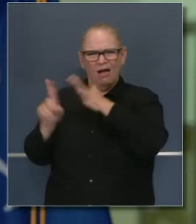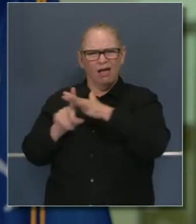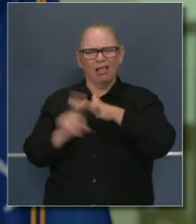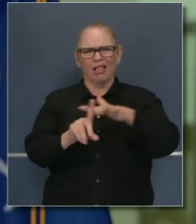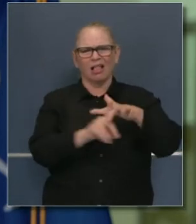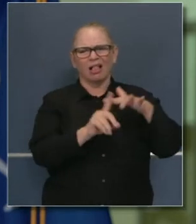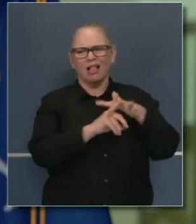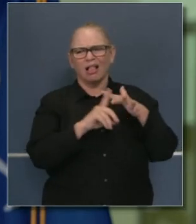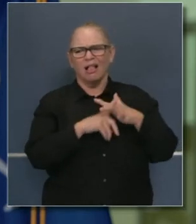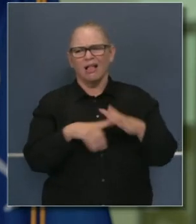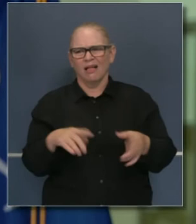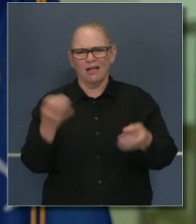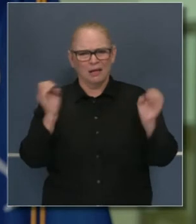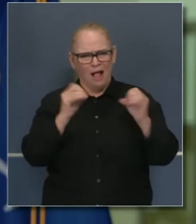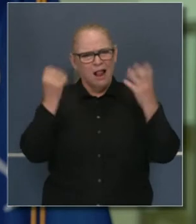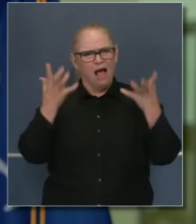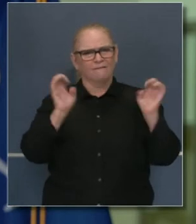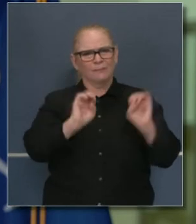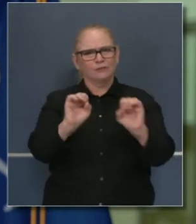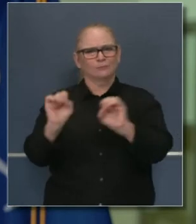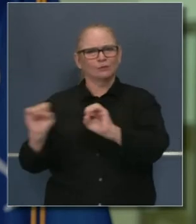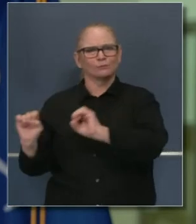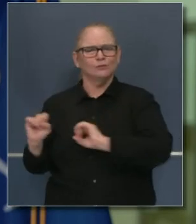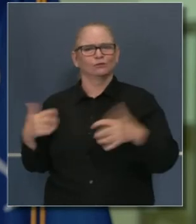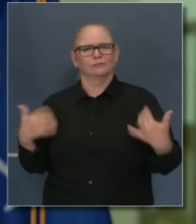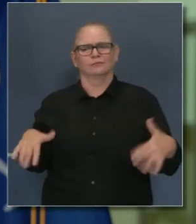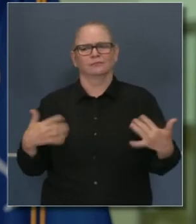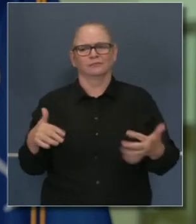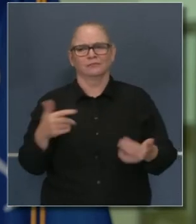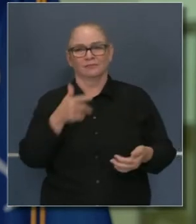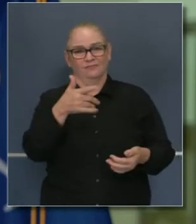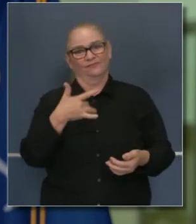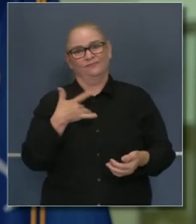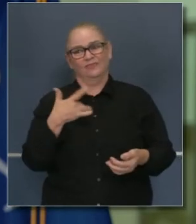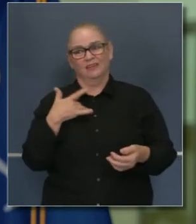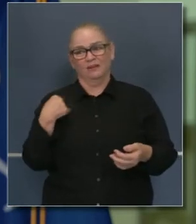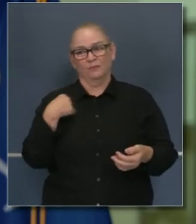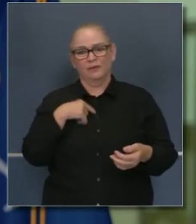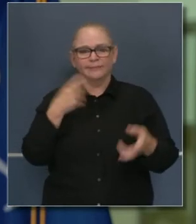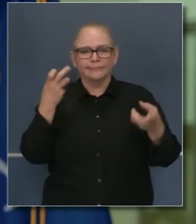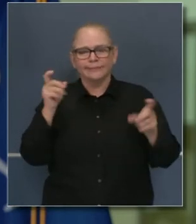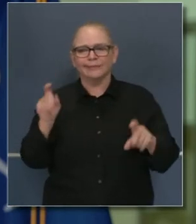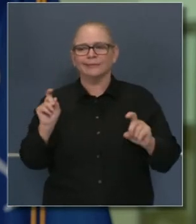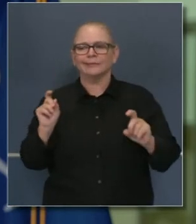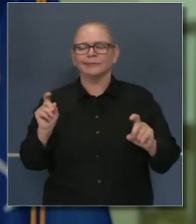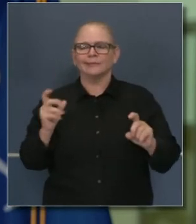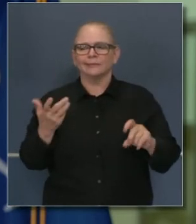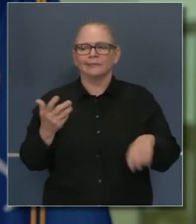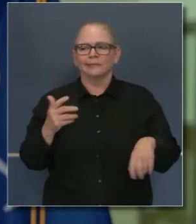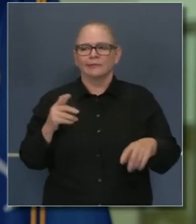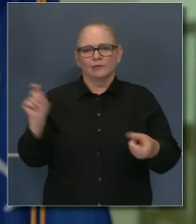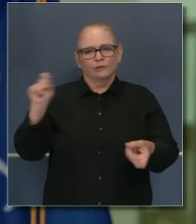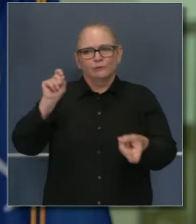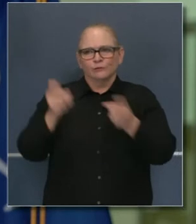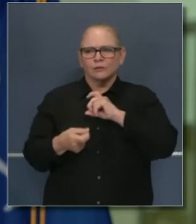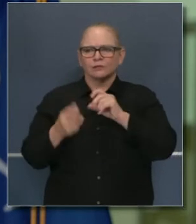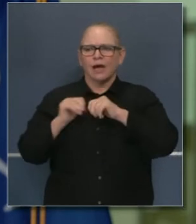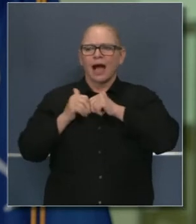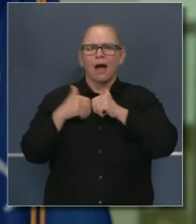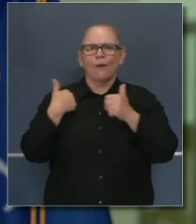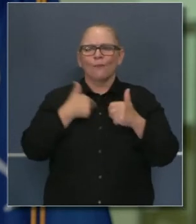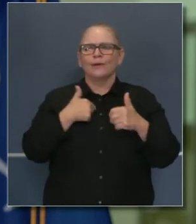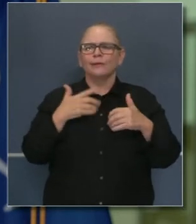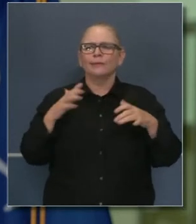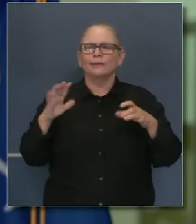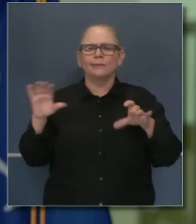emergencias devastadoras. Necesitamos un cambio de paradigma para lidiar para